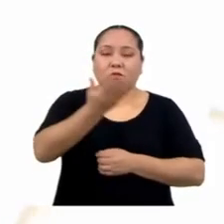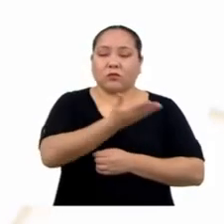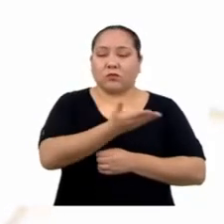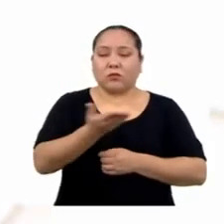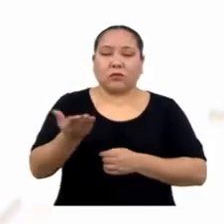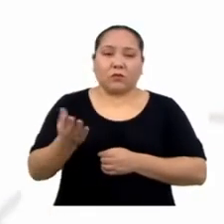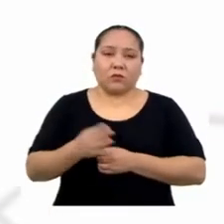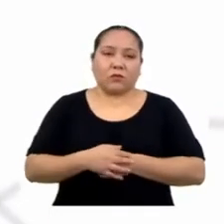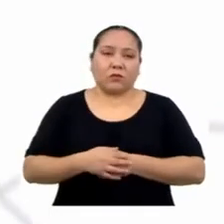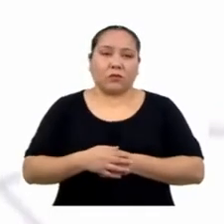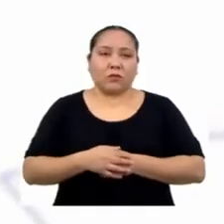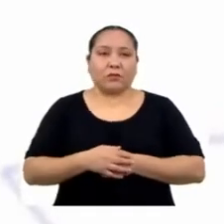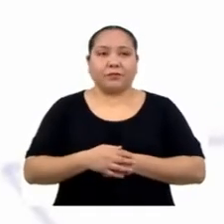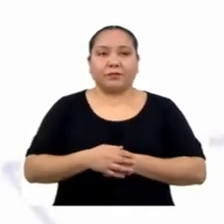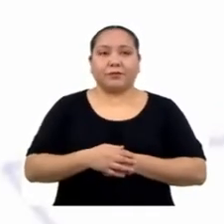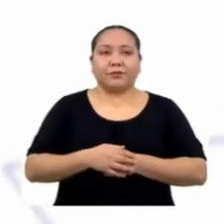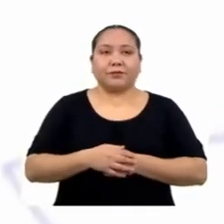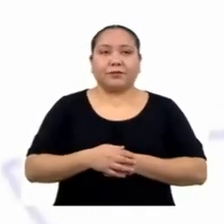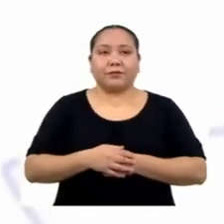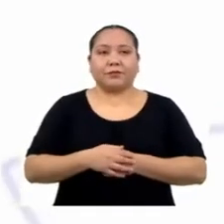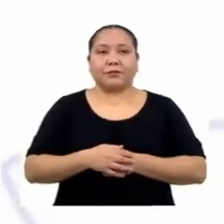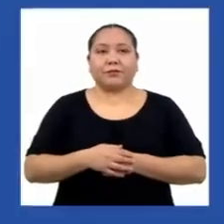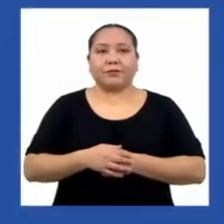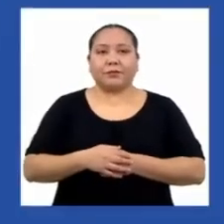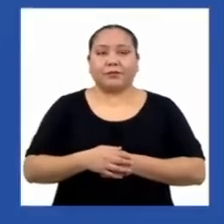aplicará la encuesta.